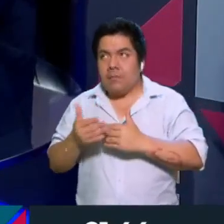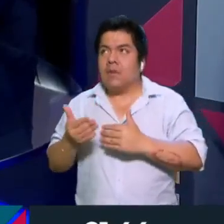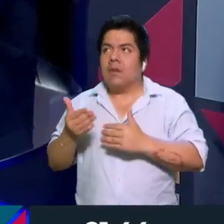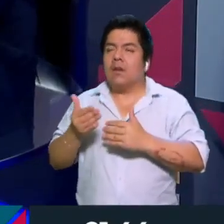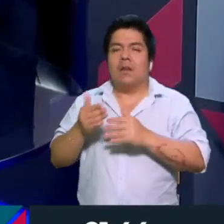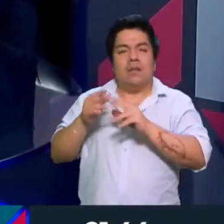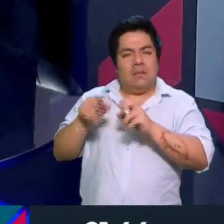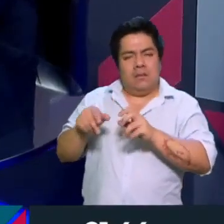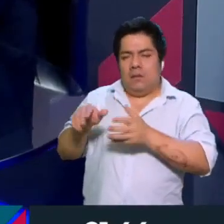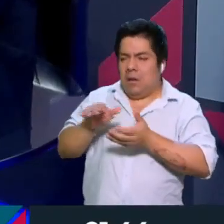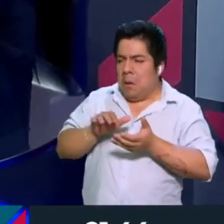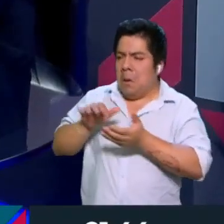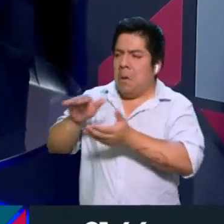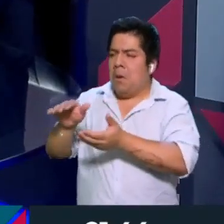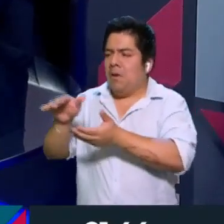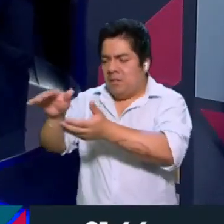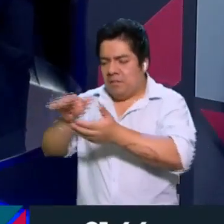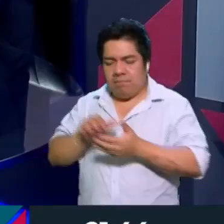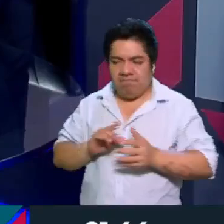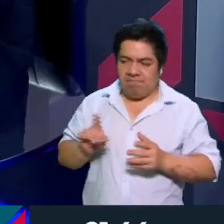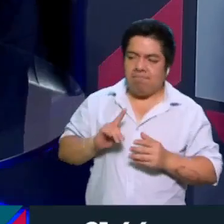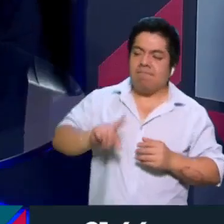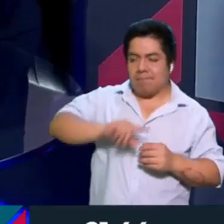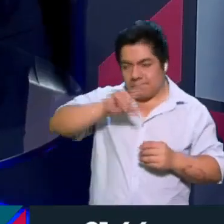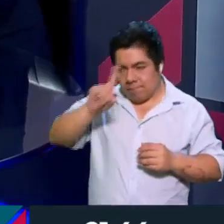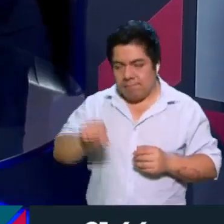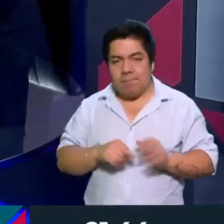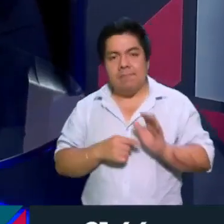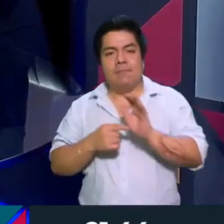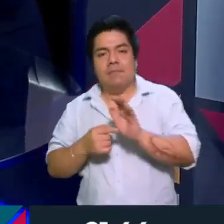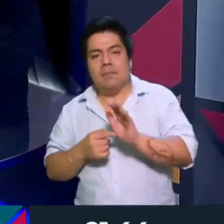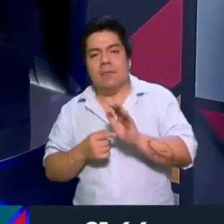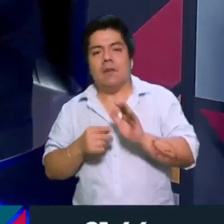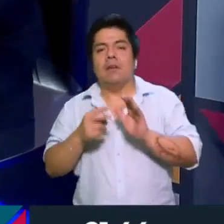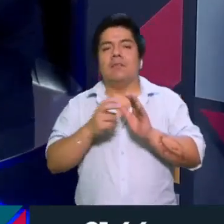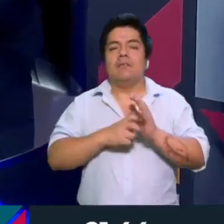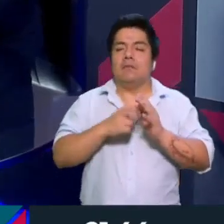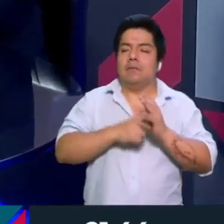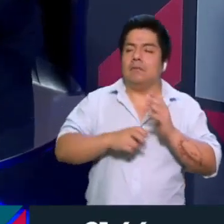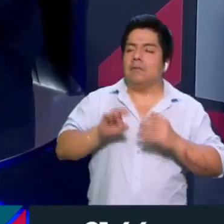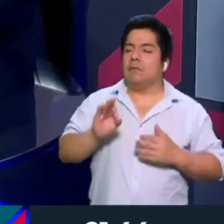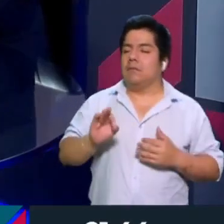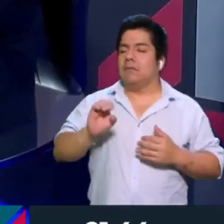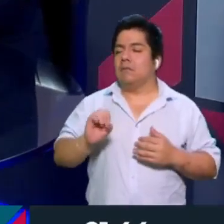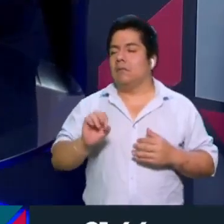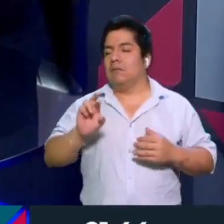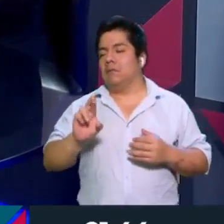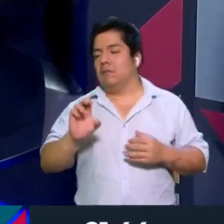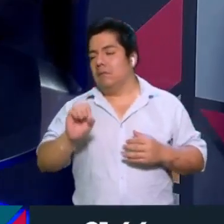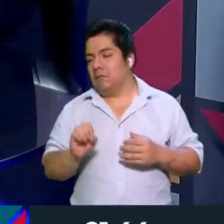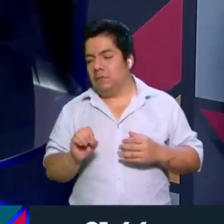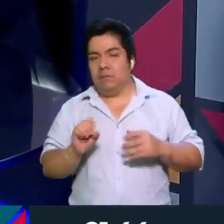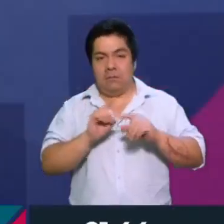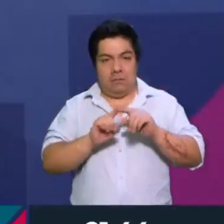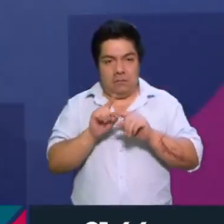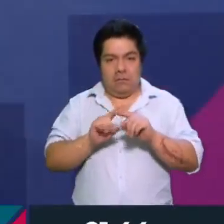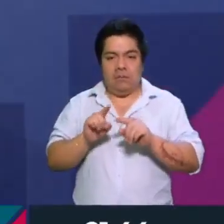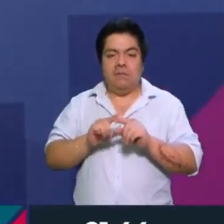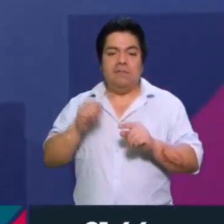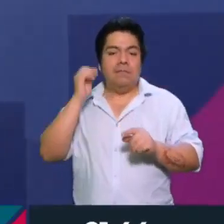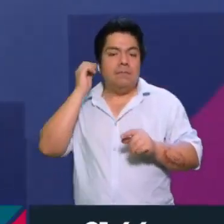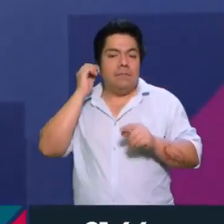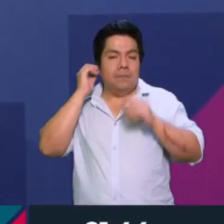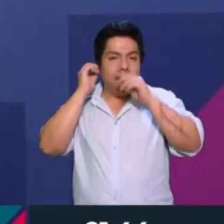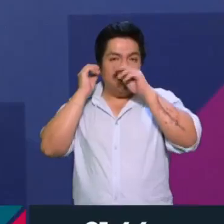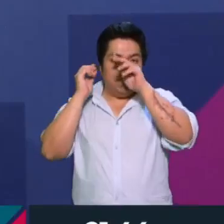bajó del pleno, pero que se va a presentar más adelante, pero habrá una especie de foros para escuchar a las voces, ¿cómo se va a hacer ese proceso? Sí, mira,